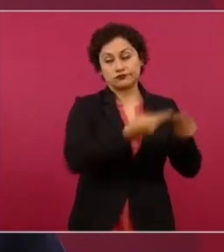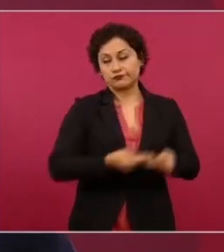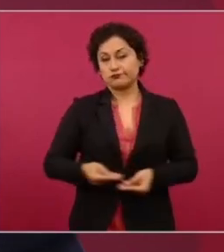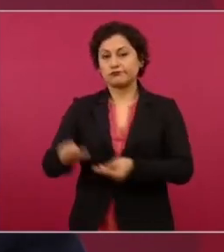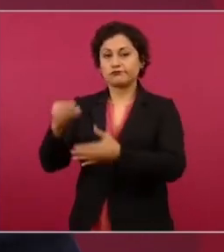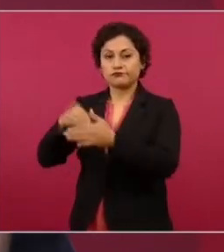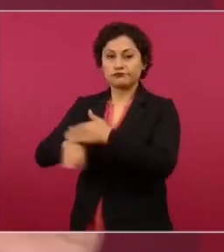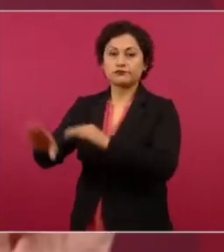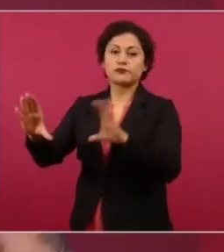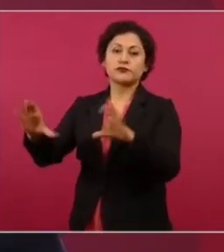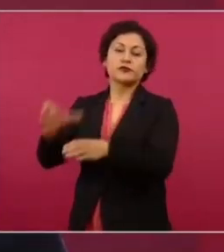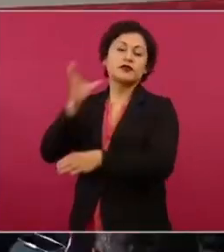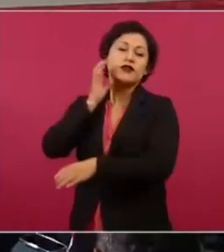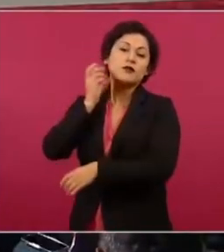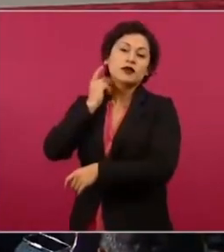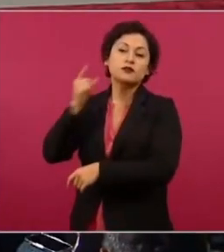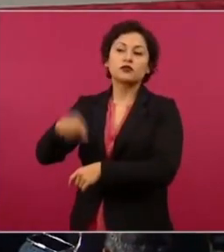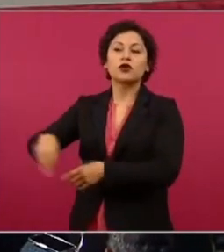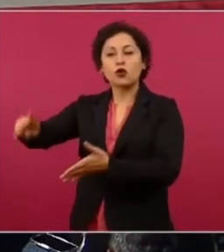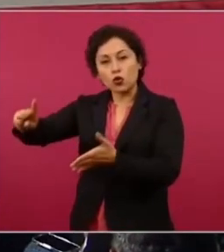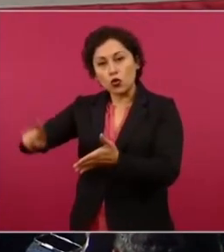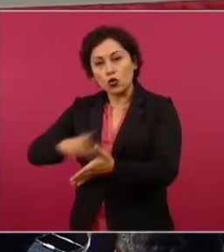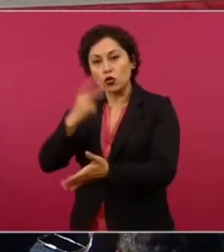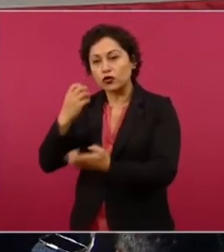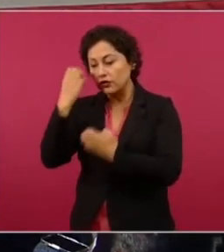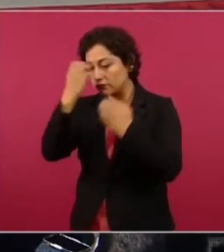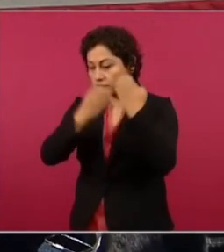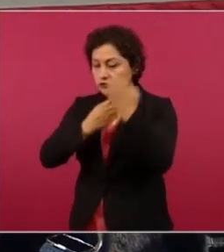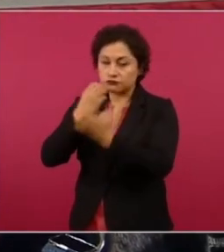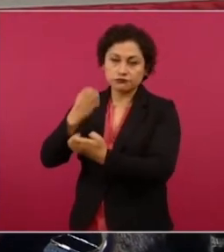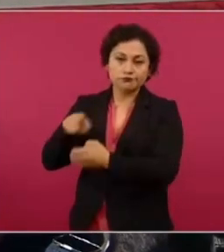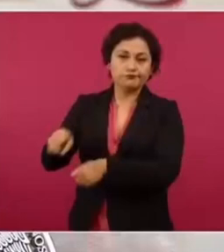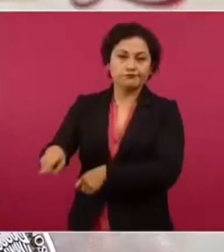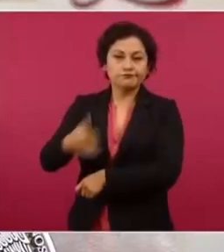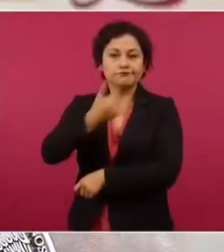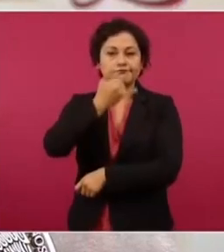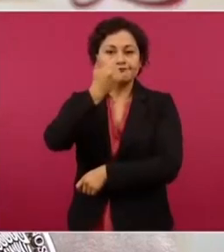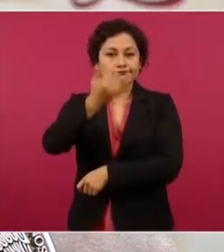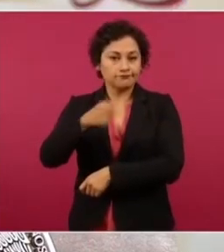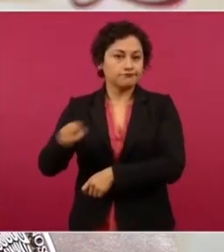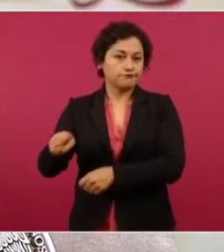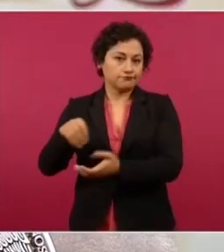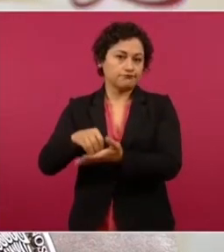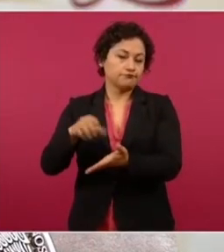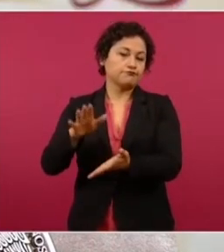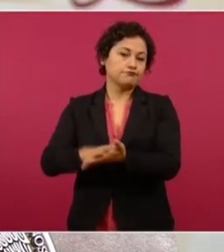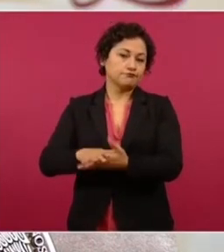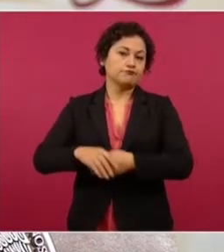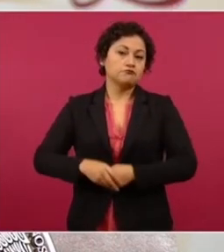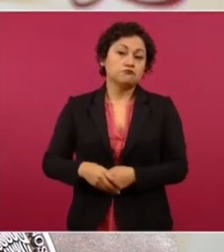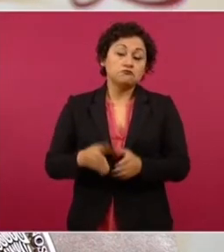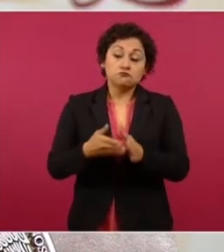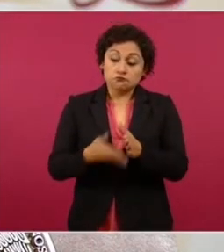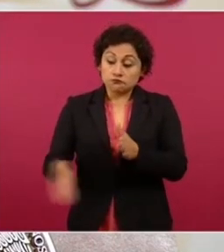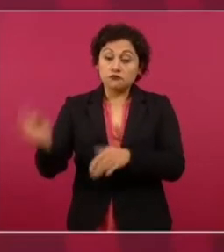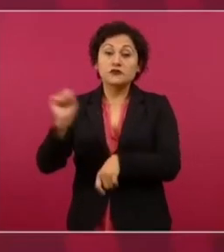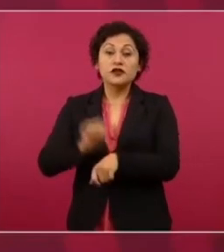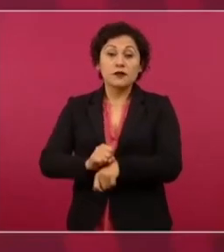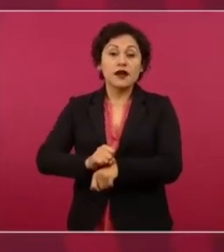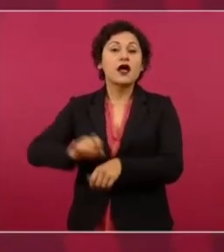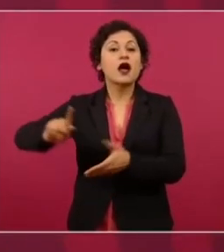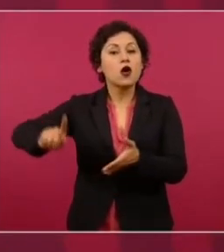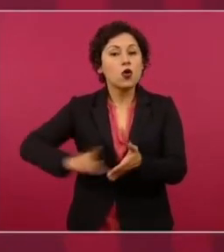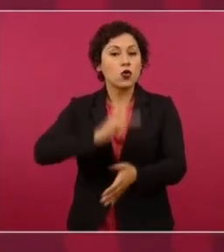de Diputados para que ellos ratifiquen o rectifiquen el error se votará seguramente en la semana y